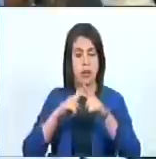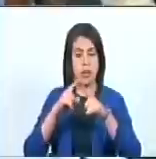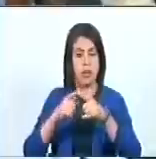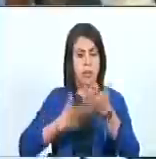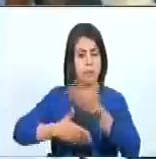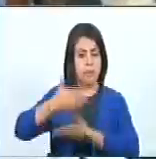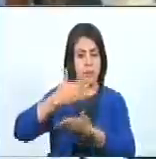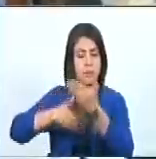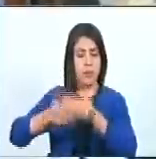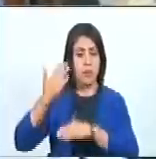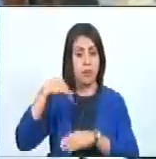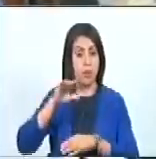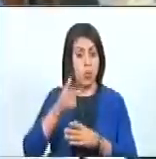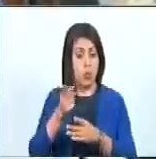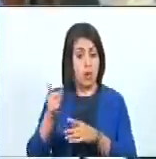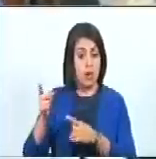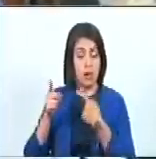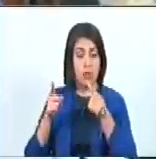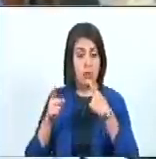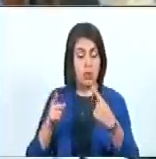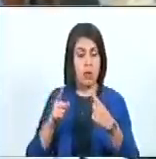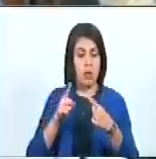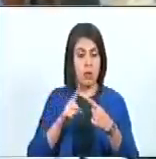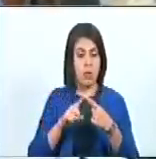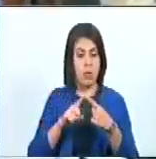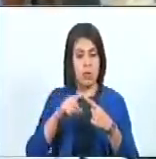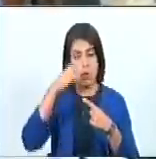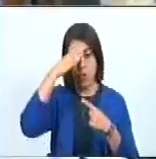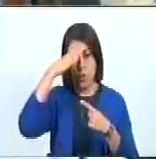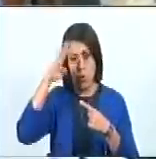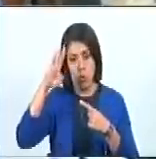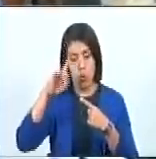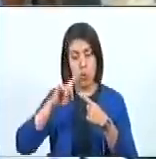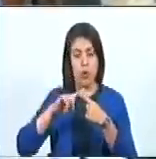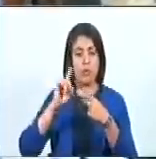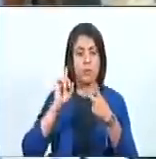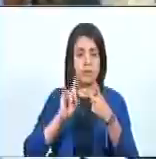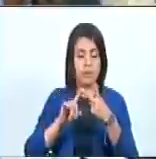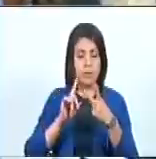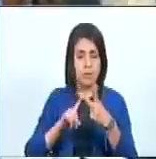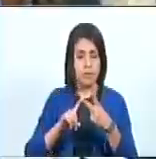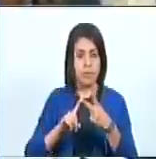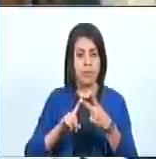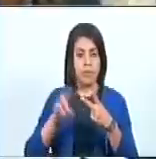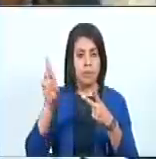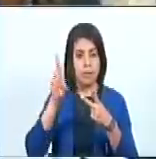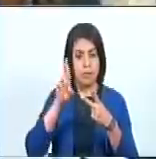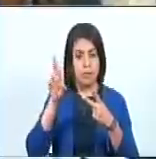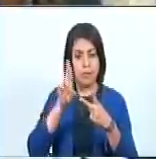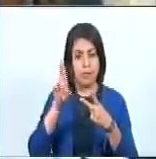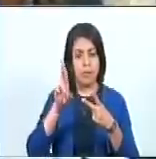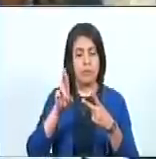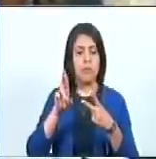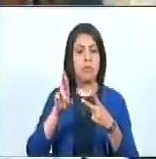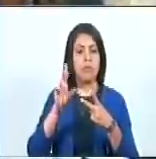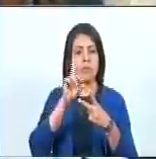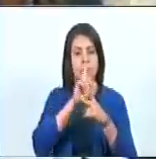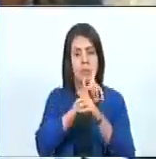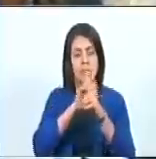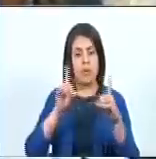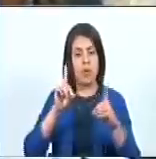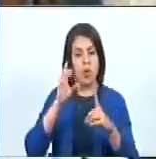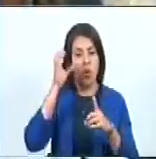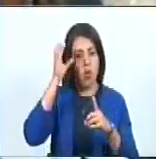cooperan, según ellos, tales como es Cuba, que está ratificada, la República Popular Democrática de